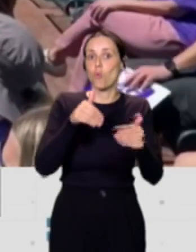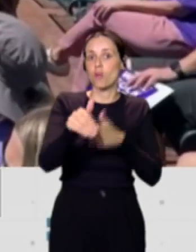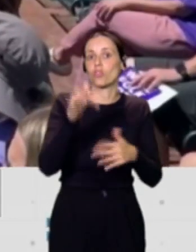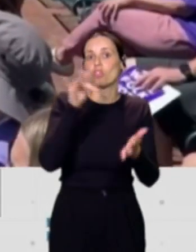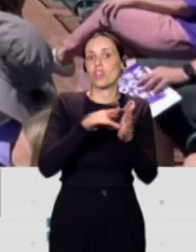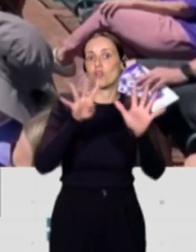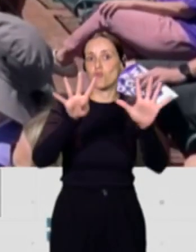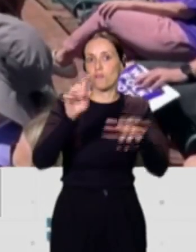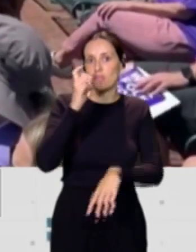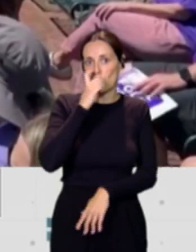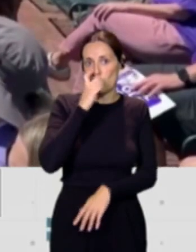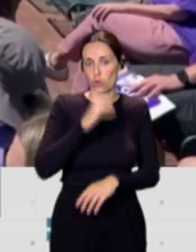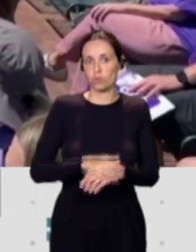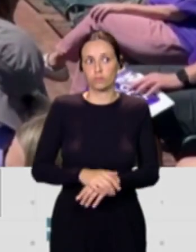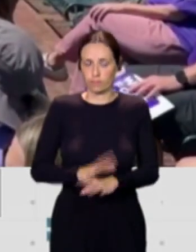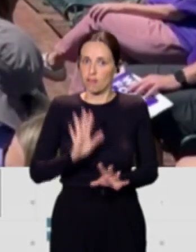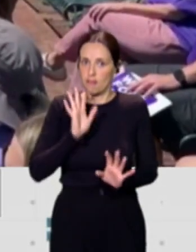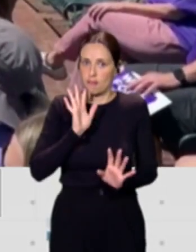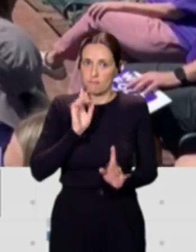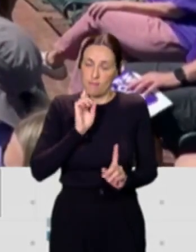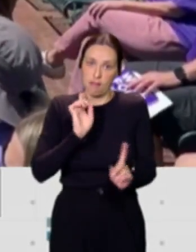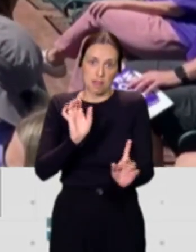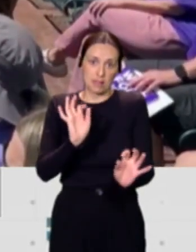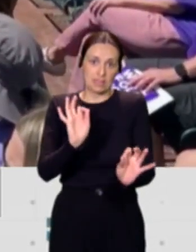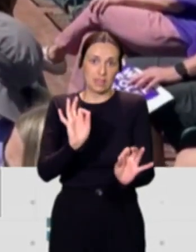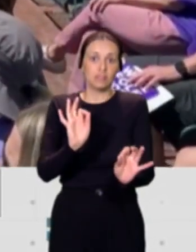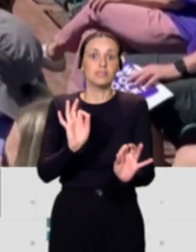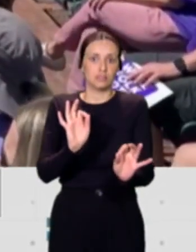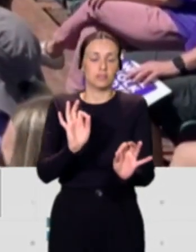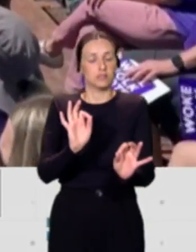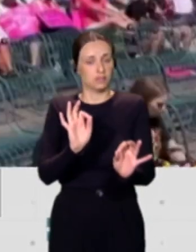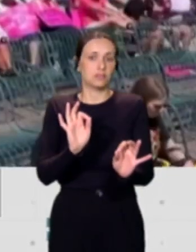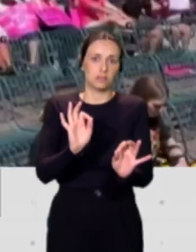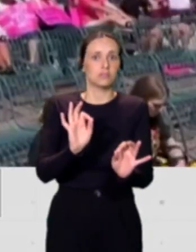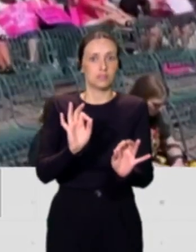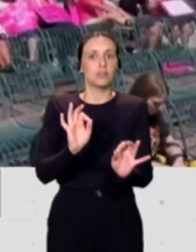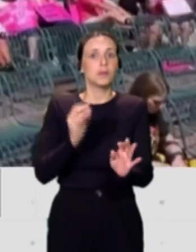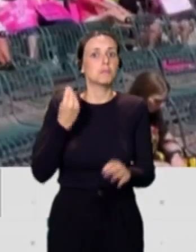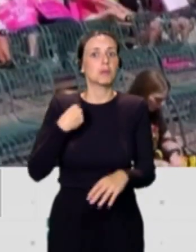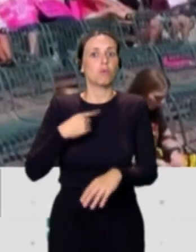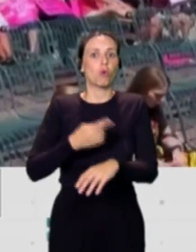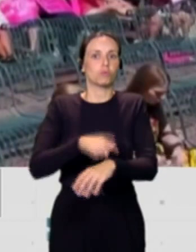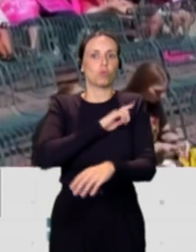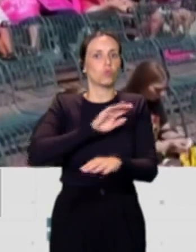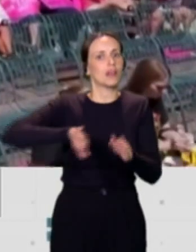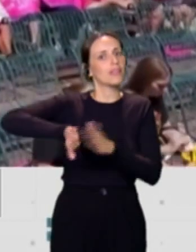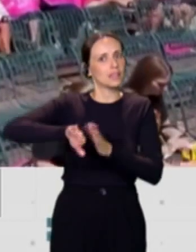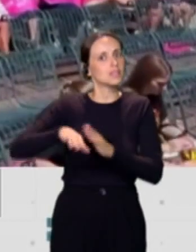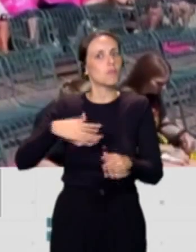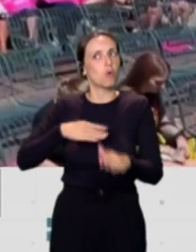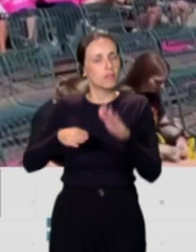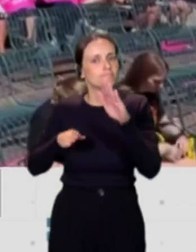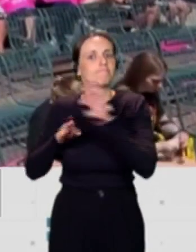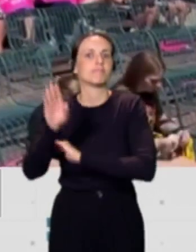Obviamente hay una amenaza que está ahí, la entrada de la ultraderecha en más